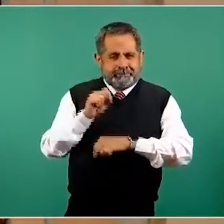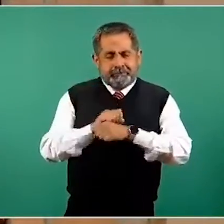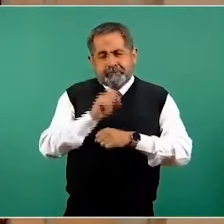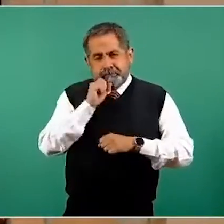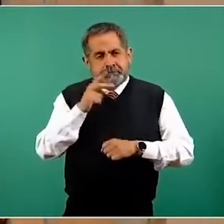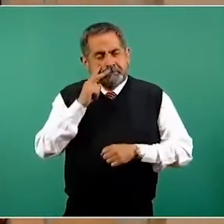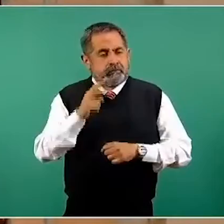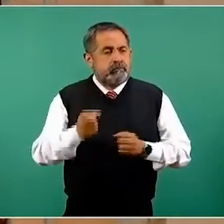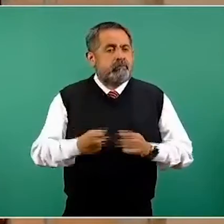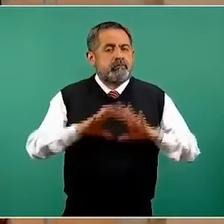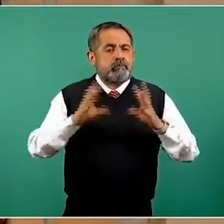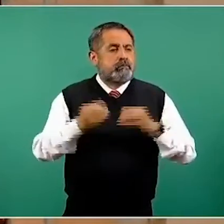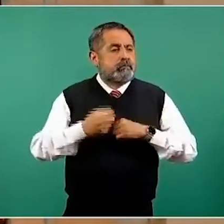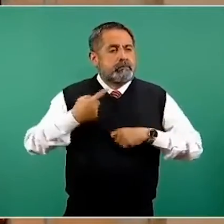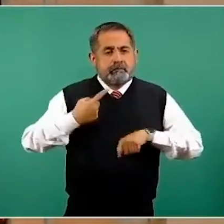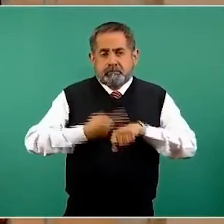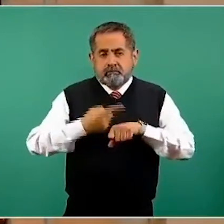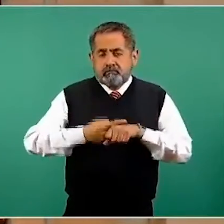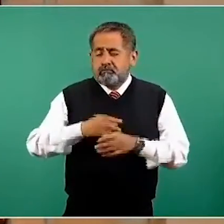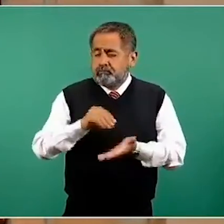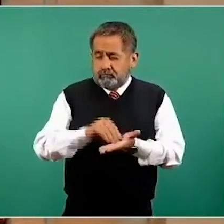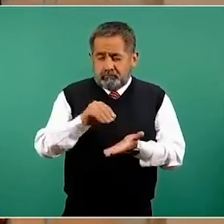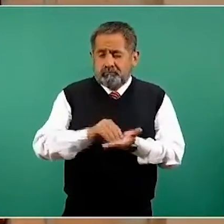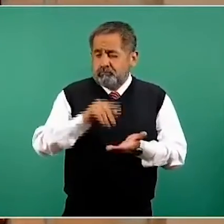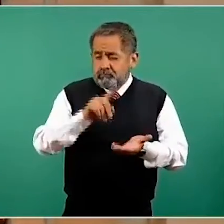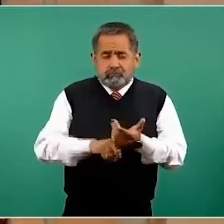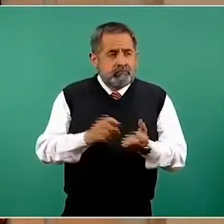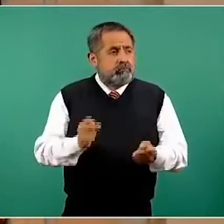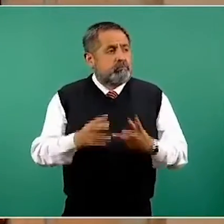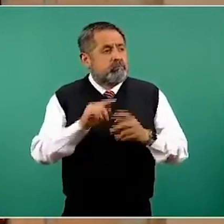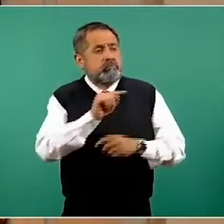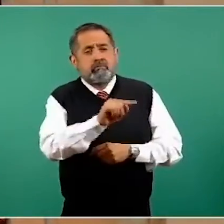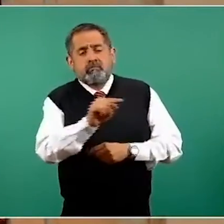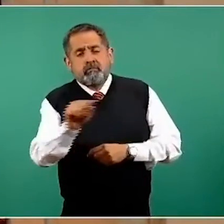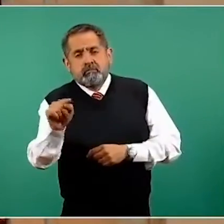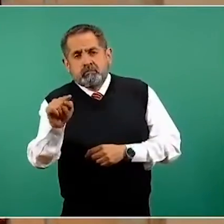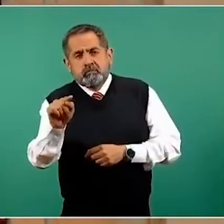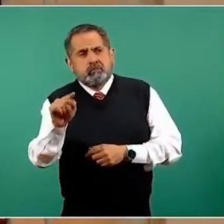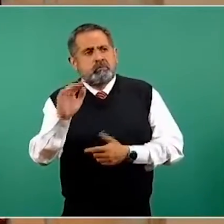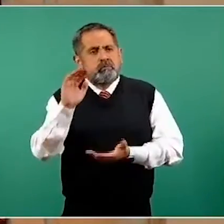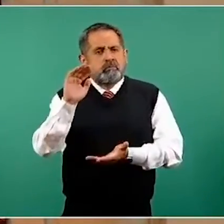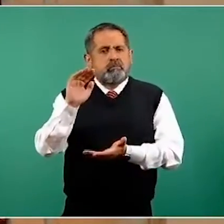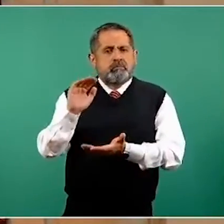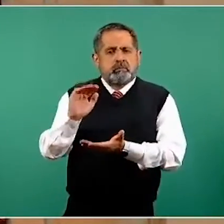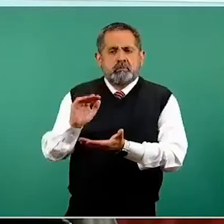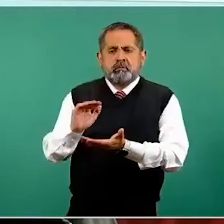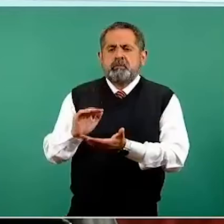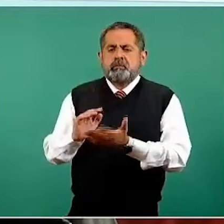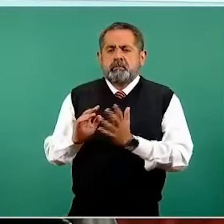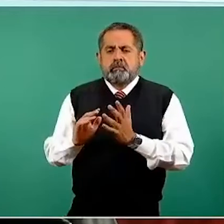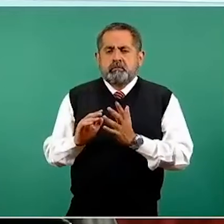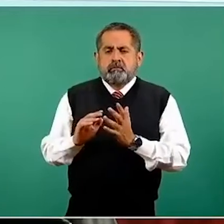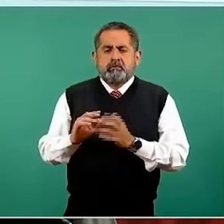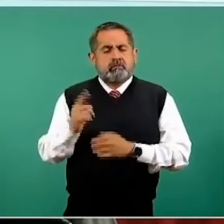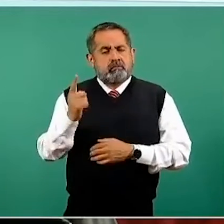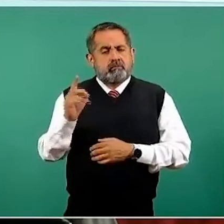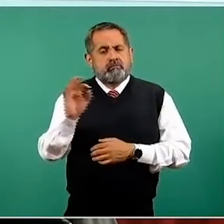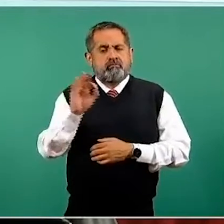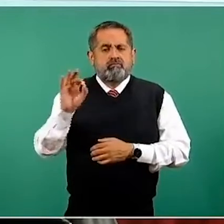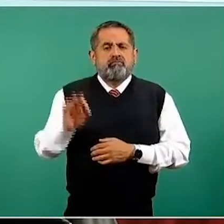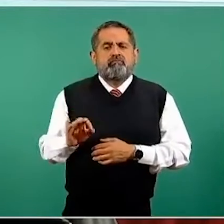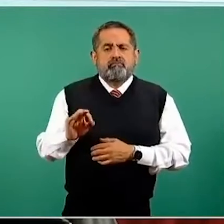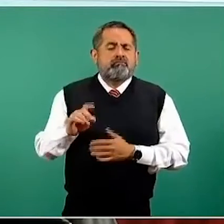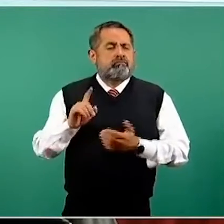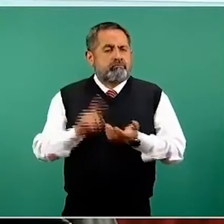el indicador de casos activos estimados, pues se encuentre en sus menores proporciones, 1 por ciento solamente